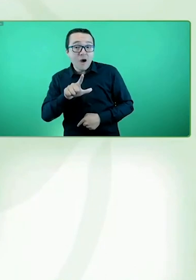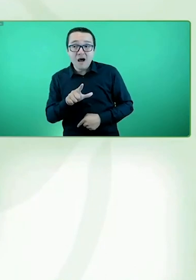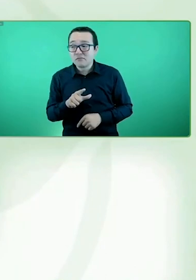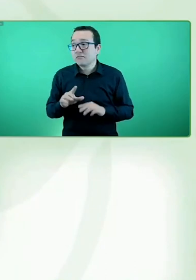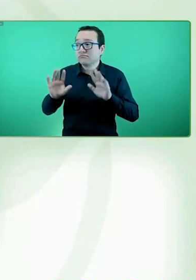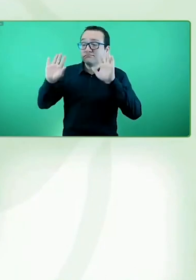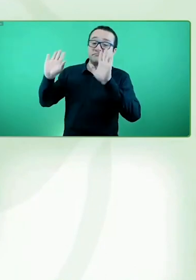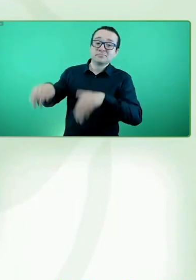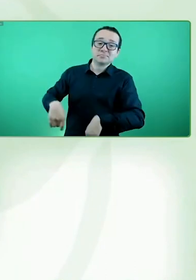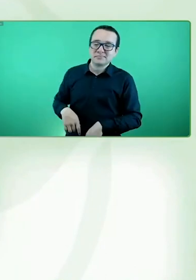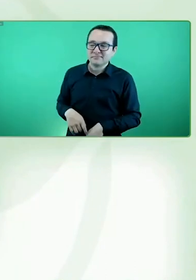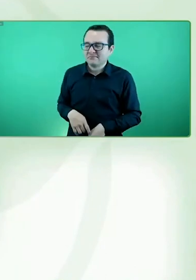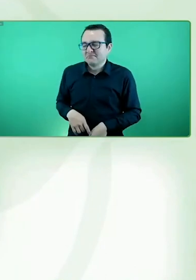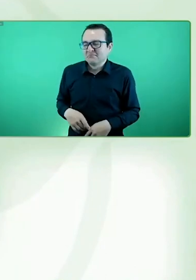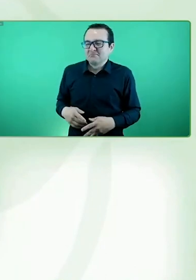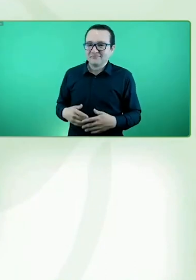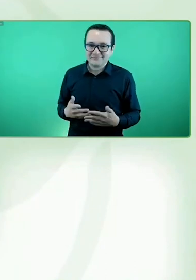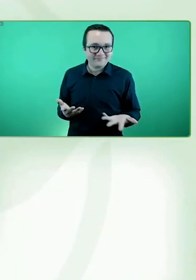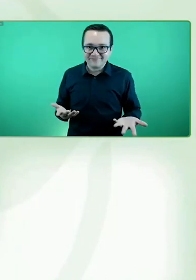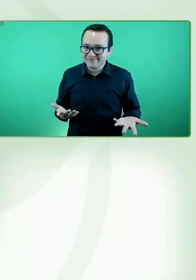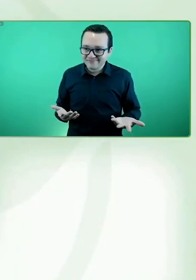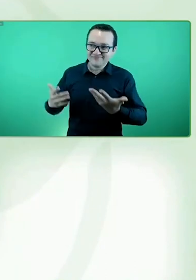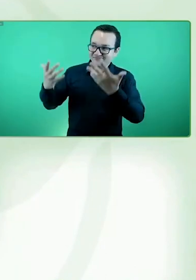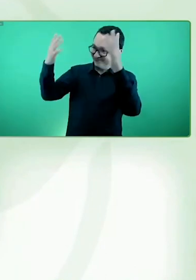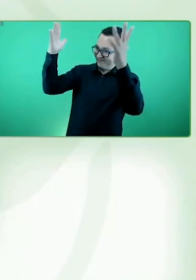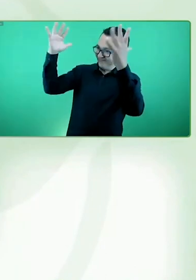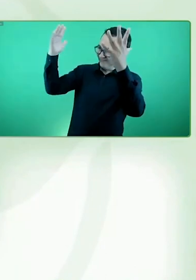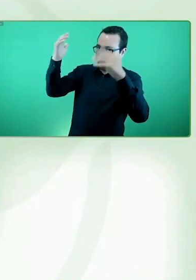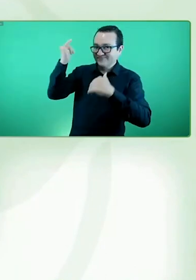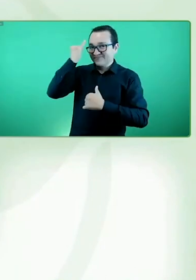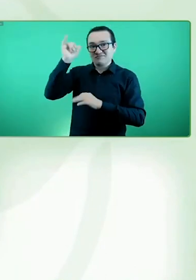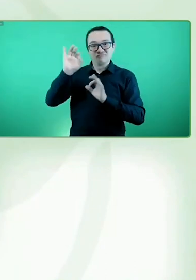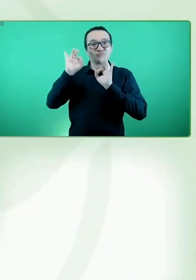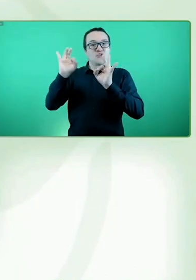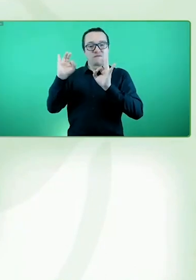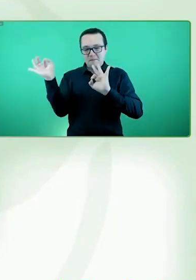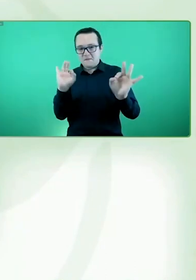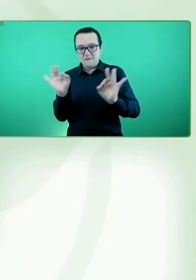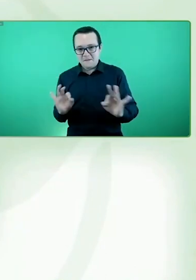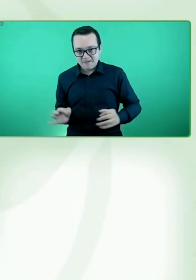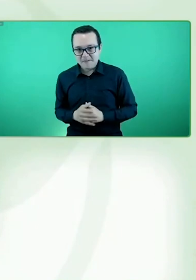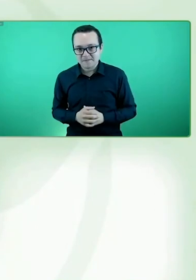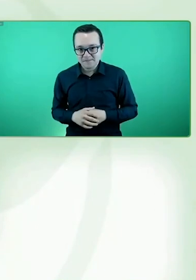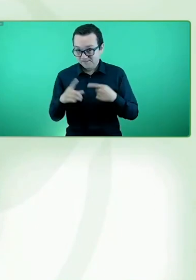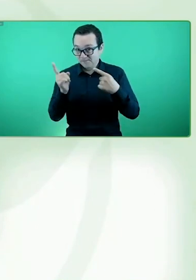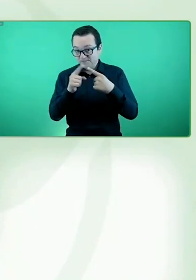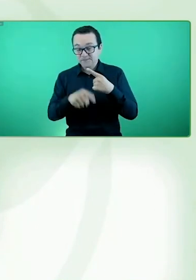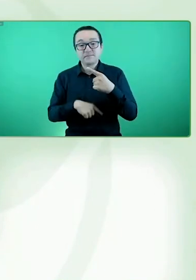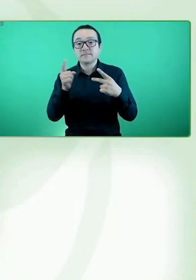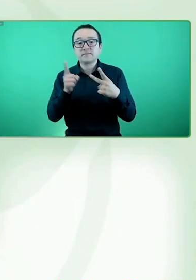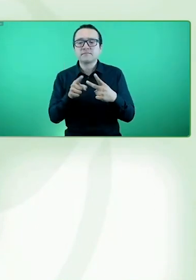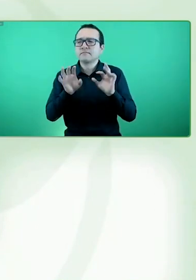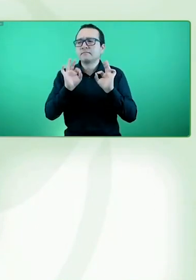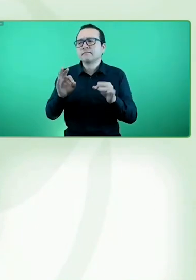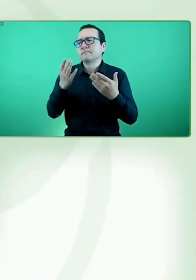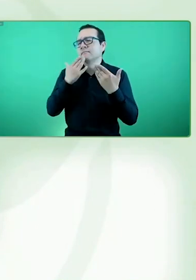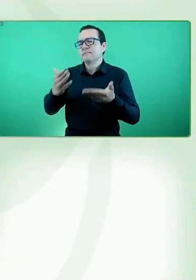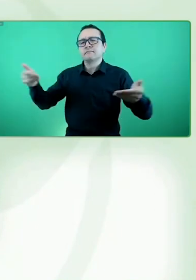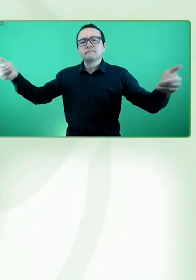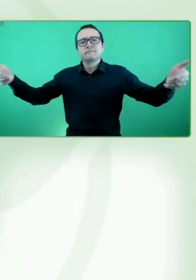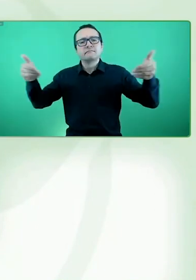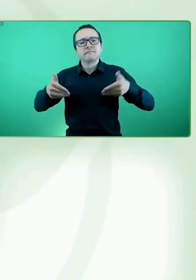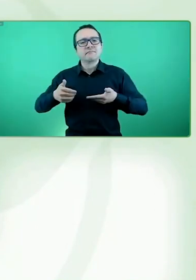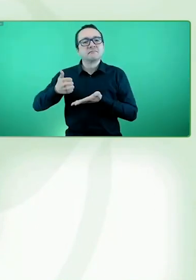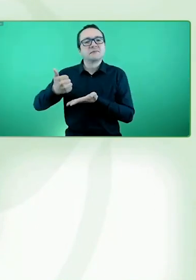como digo, por la iniciativa. Y, en segundo lugar, agradecernos el poder participar en esta sesión inaugural, en el segundo